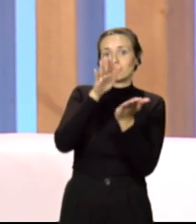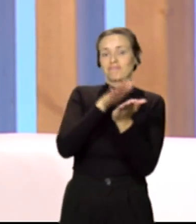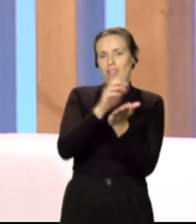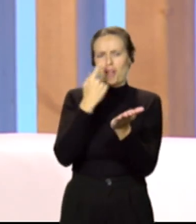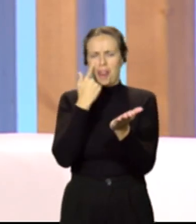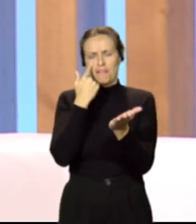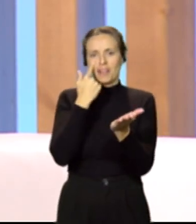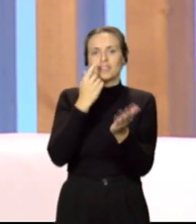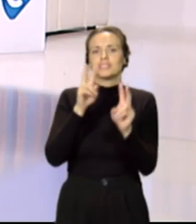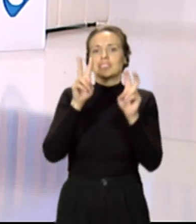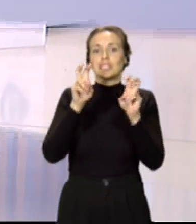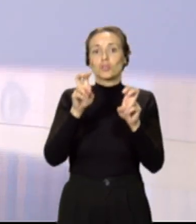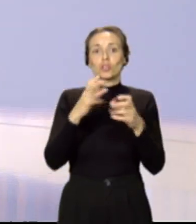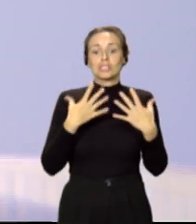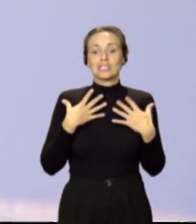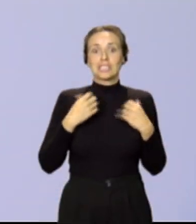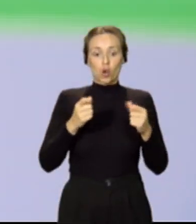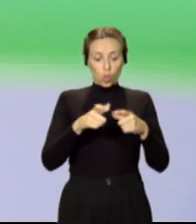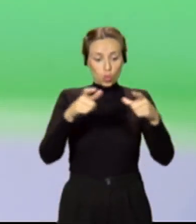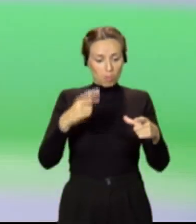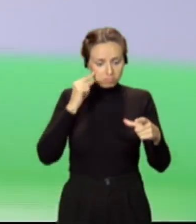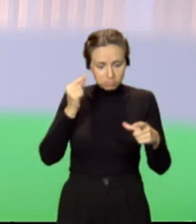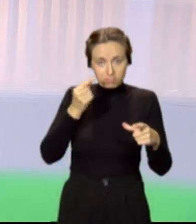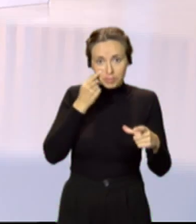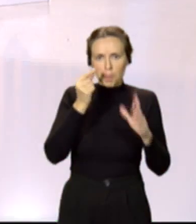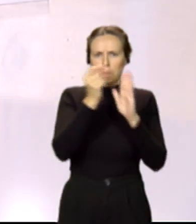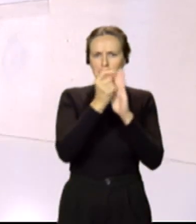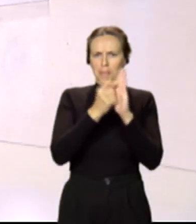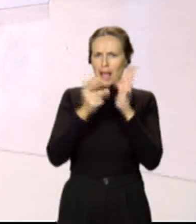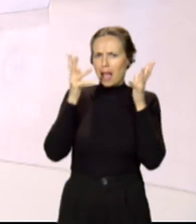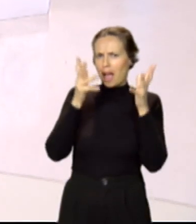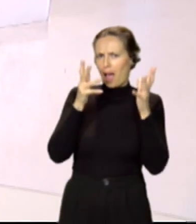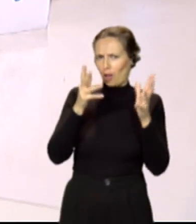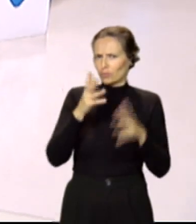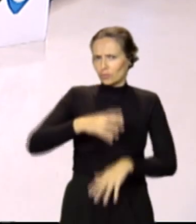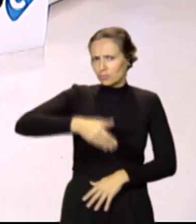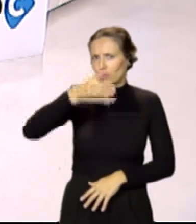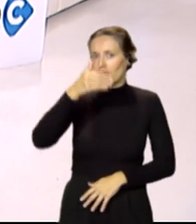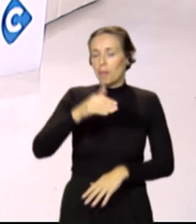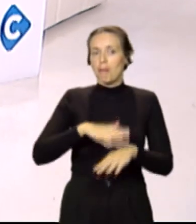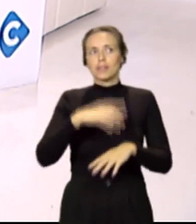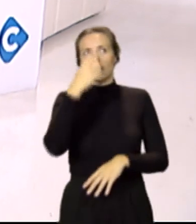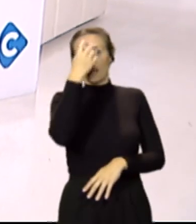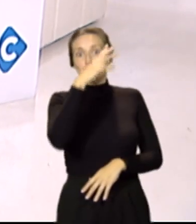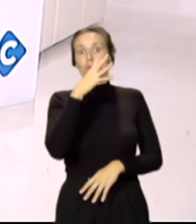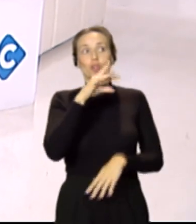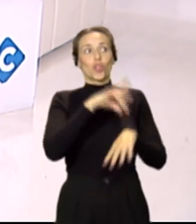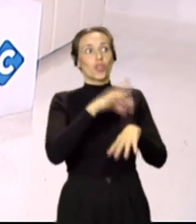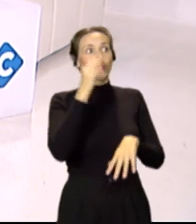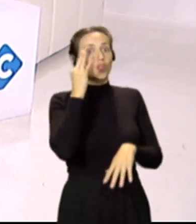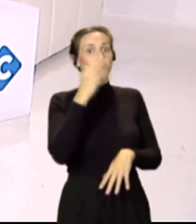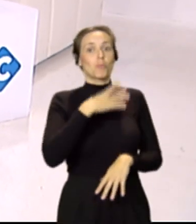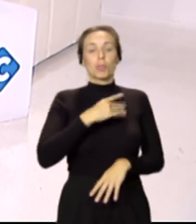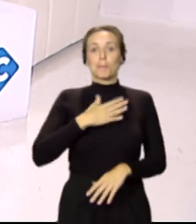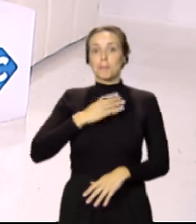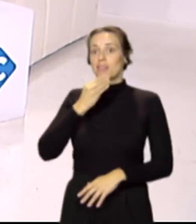salud en tu plato, con muchas pautas que conviene tener en cuenta porque de alguna forma, doctora, pues podemos convertir nuestra nevera